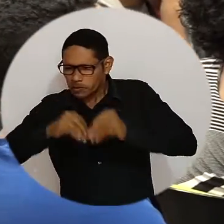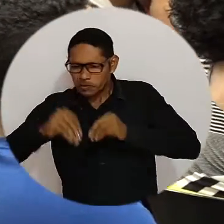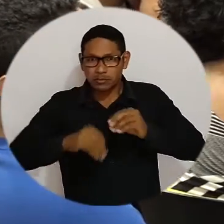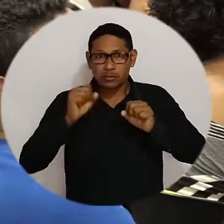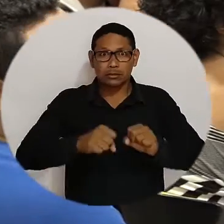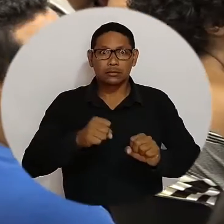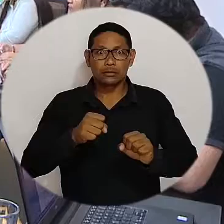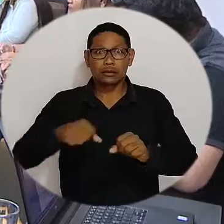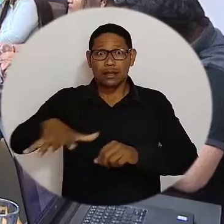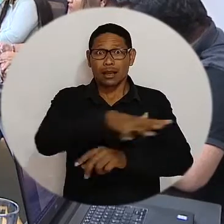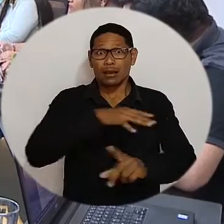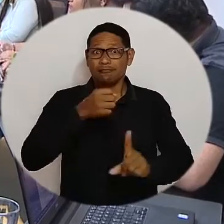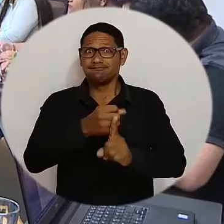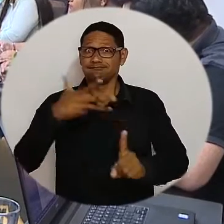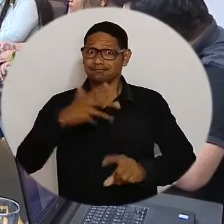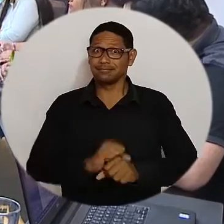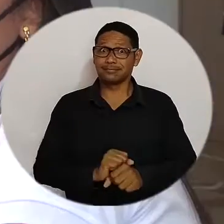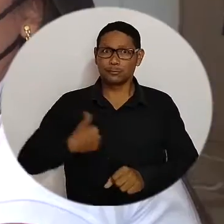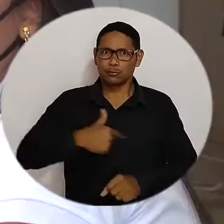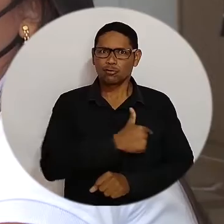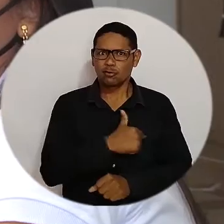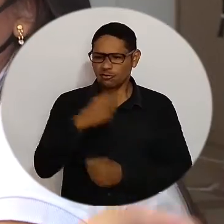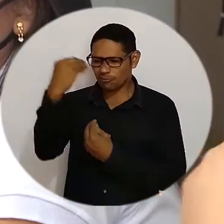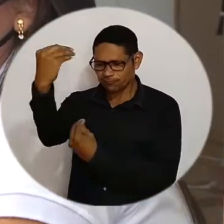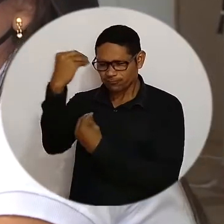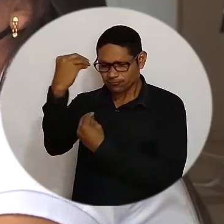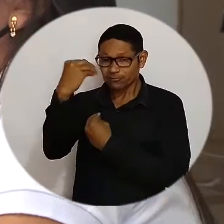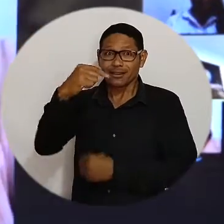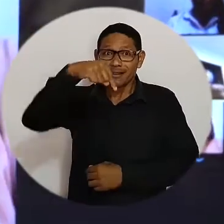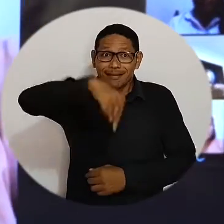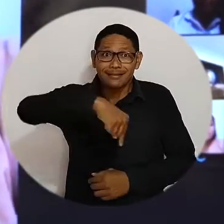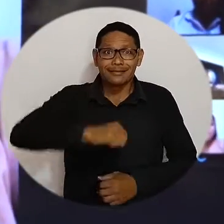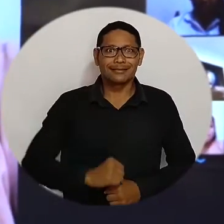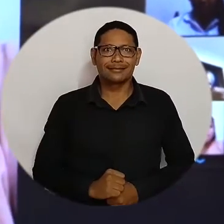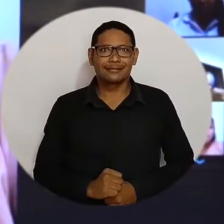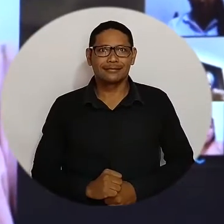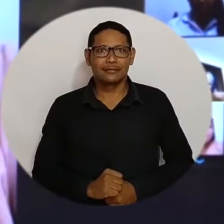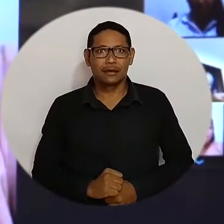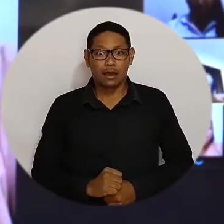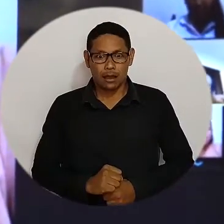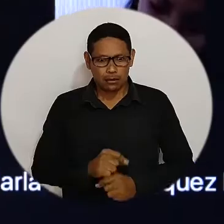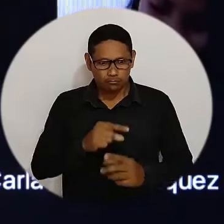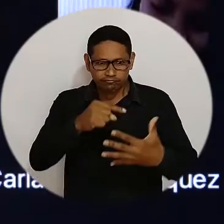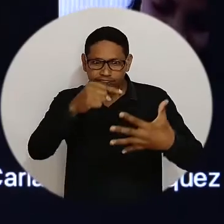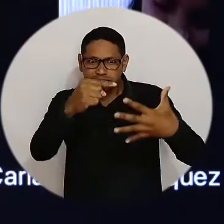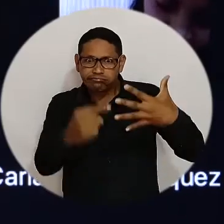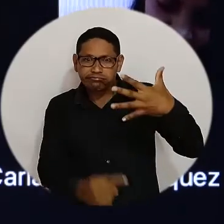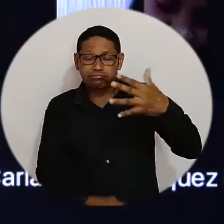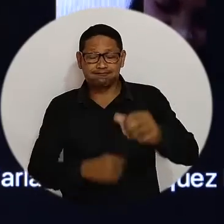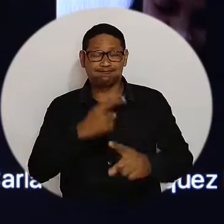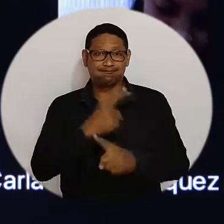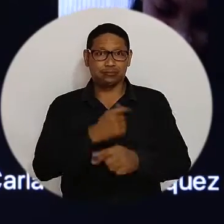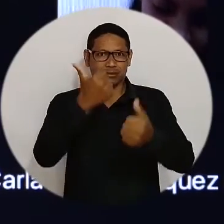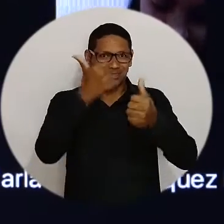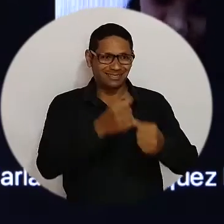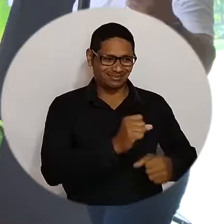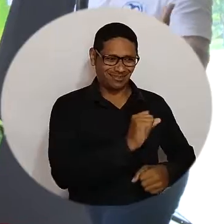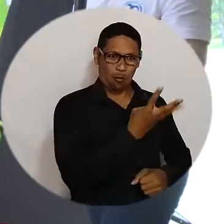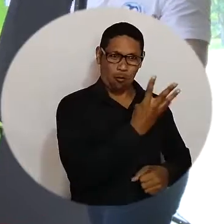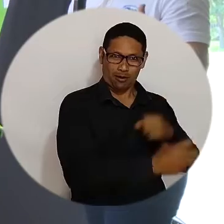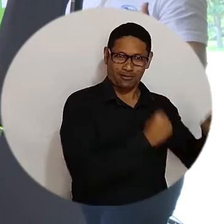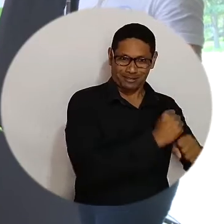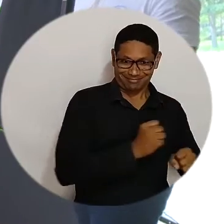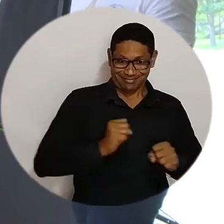impactar el territorio, que somos estudiantes que han sido formados de calidad. Este logro que se resalta dentro de la gestión del primer año de la segunda